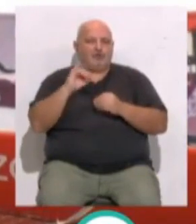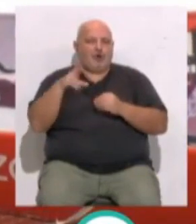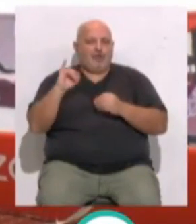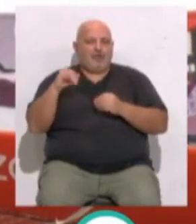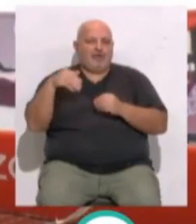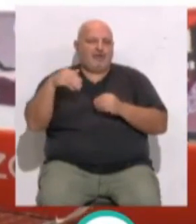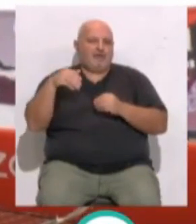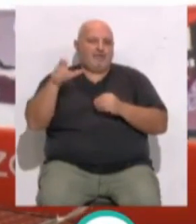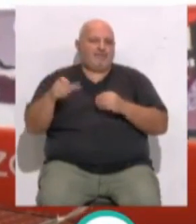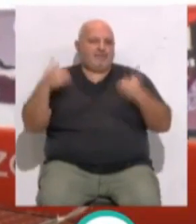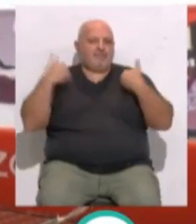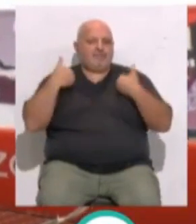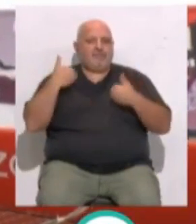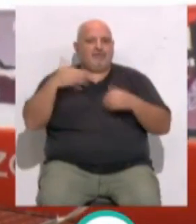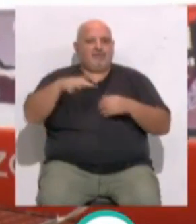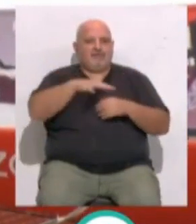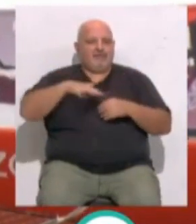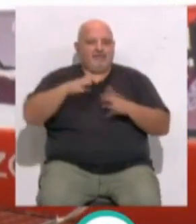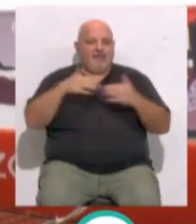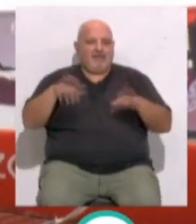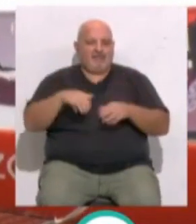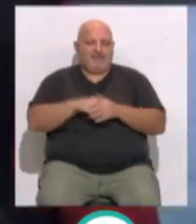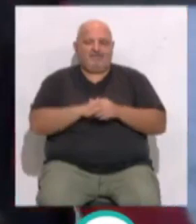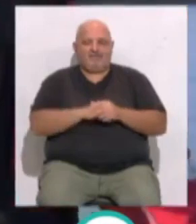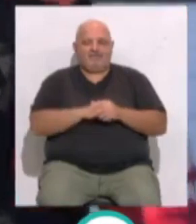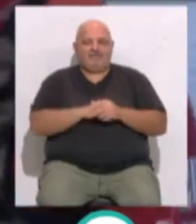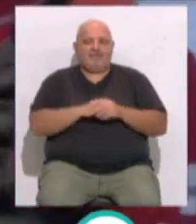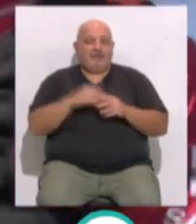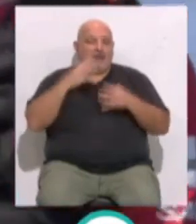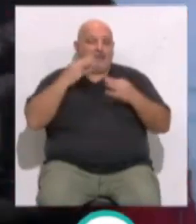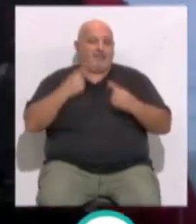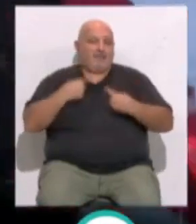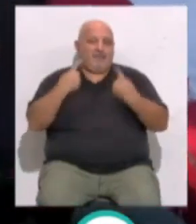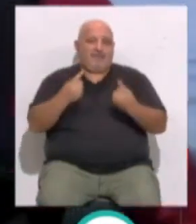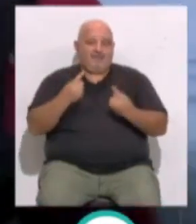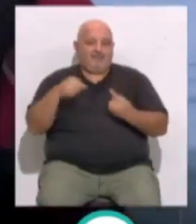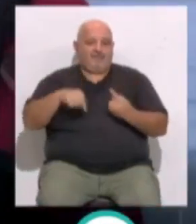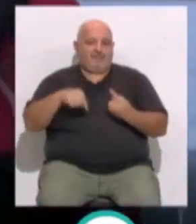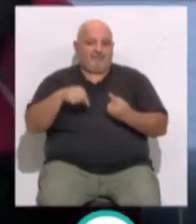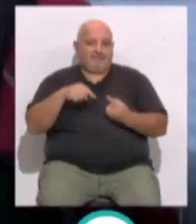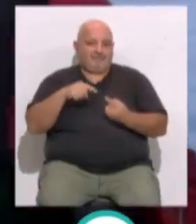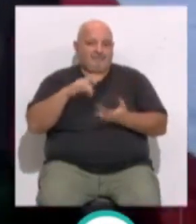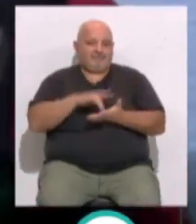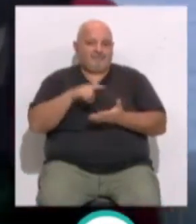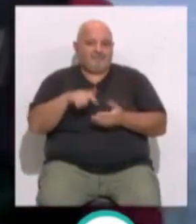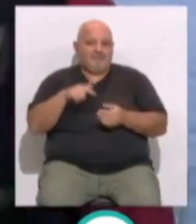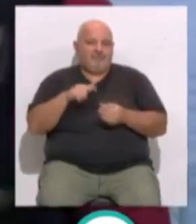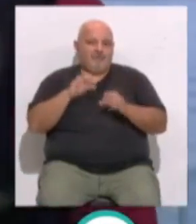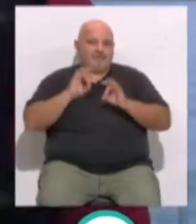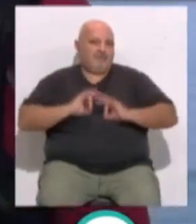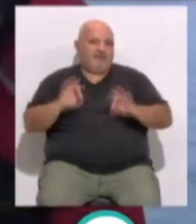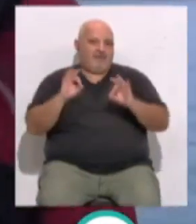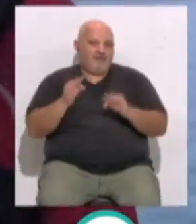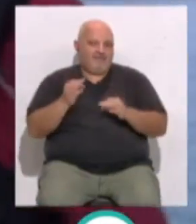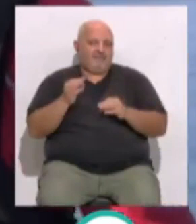Florian Tritel... ...en el campo de regata de la Bahía Gaditana. Realmente es la primera vez que salimos esta vez y obviamente muy especial,